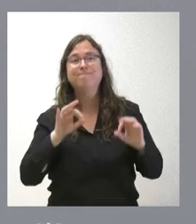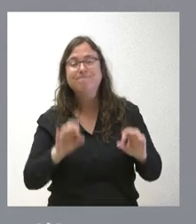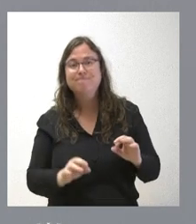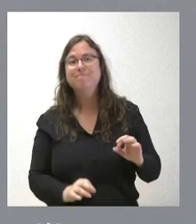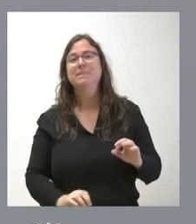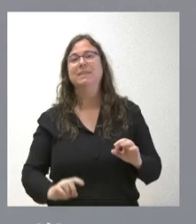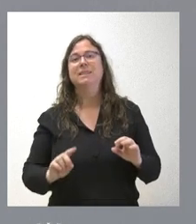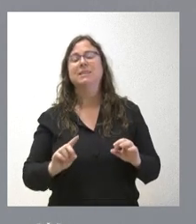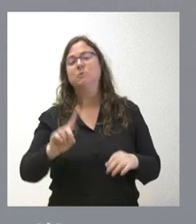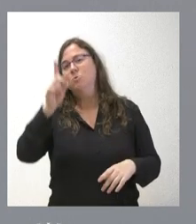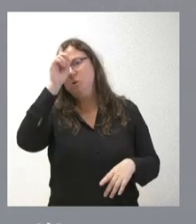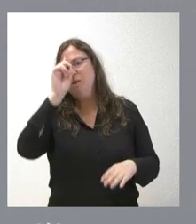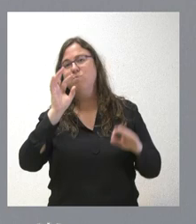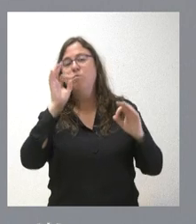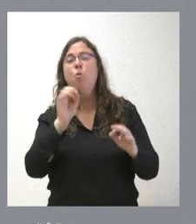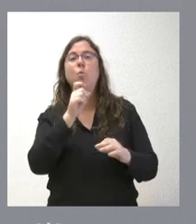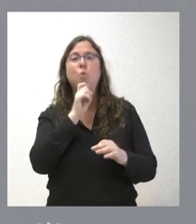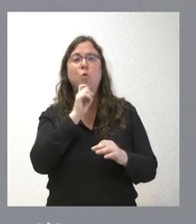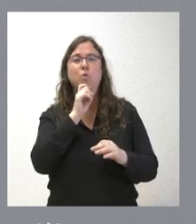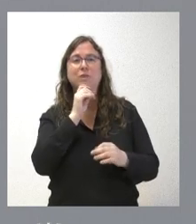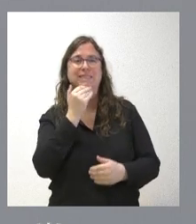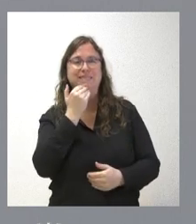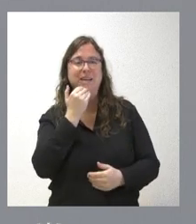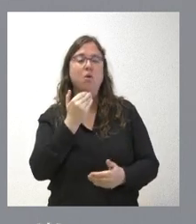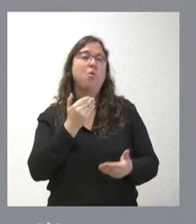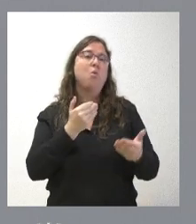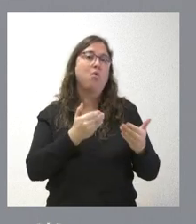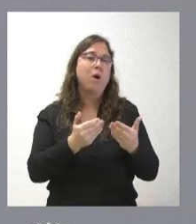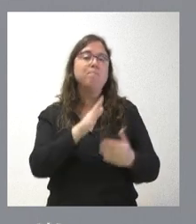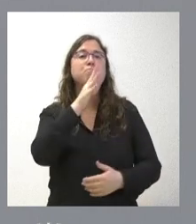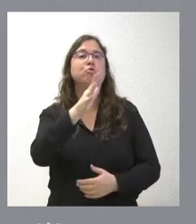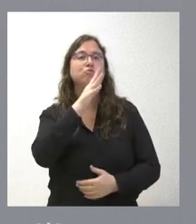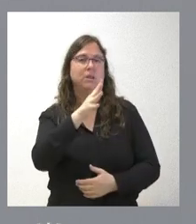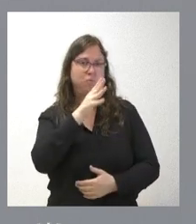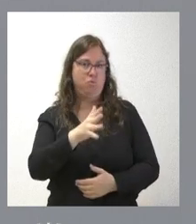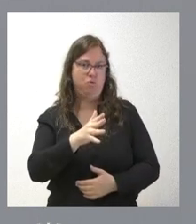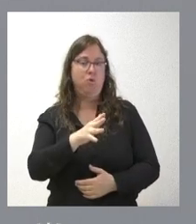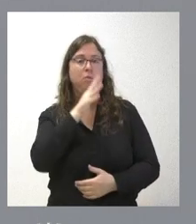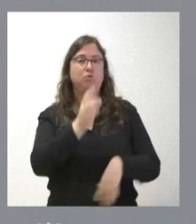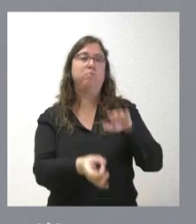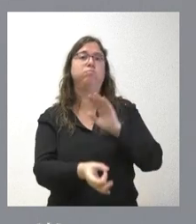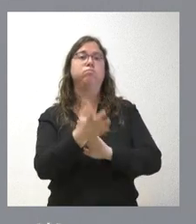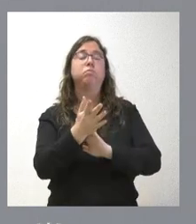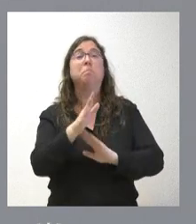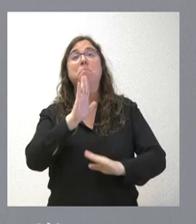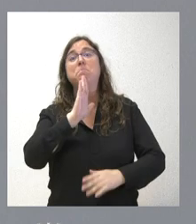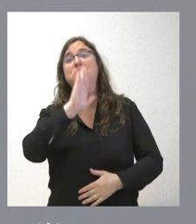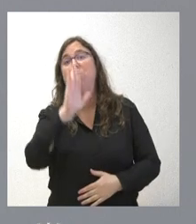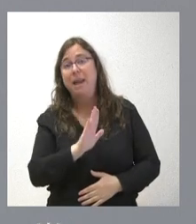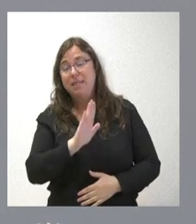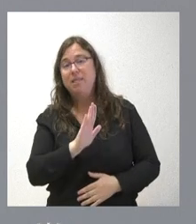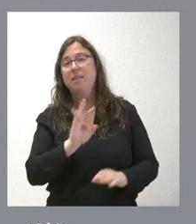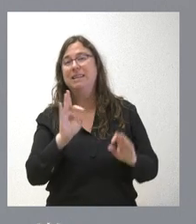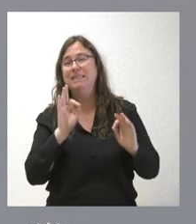tiene constancia concreta de cuál ha sido la causa. Lógicamente, el origen todo hace presumir que estamos hablando del